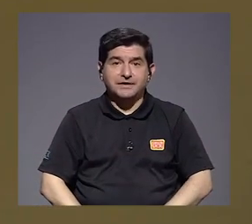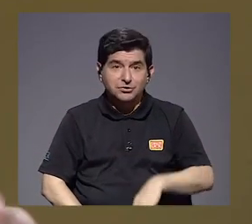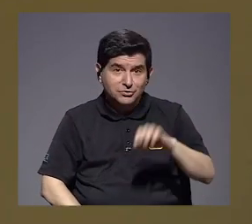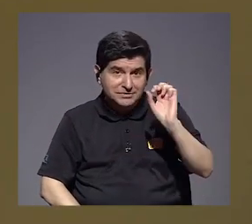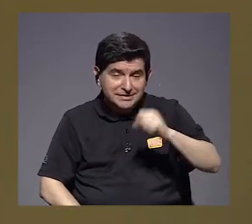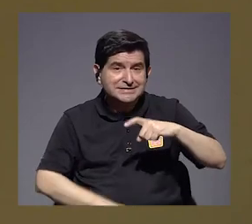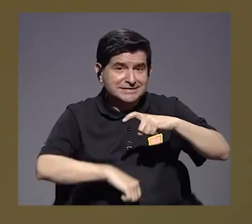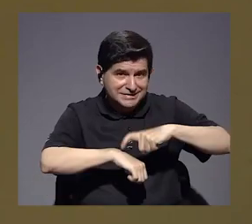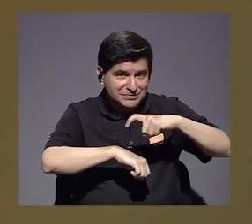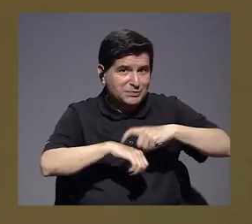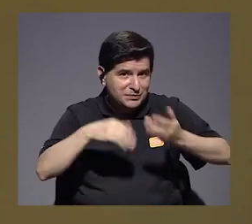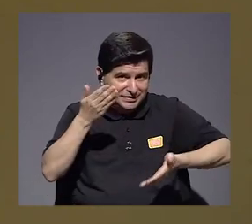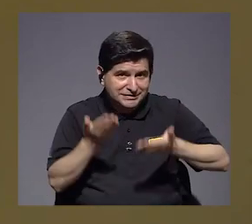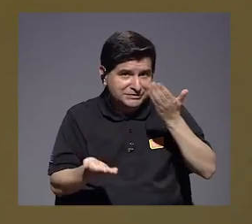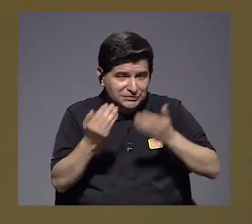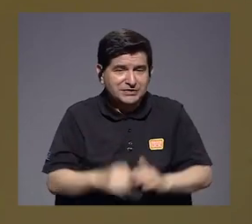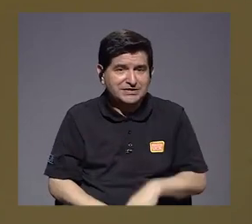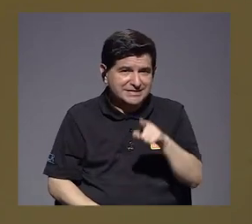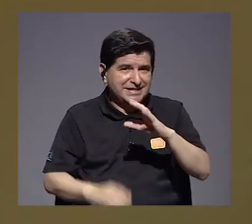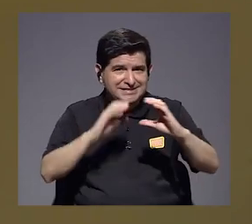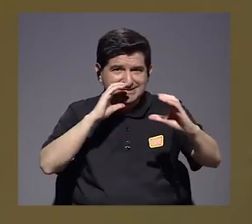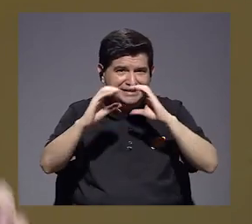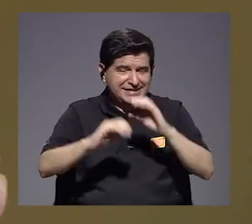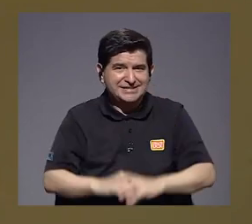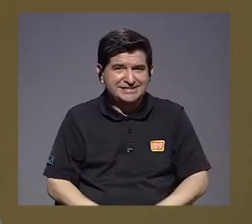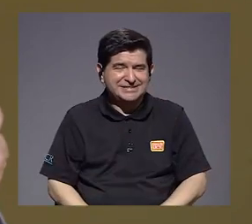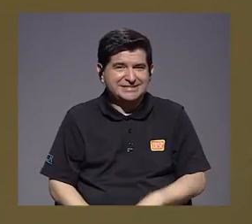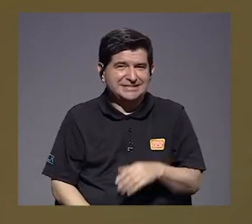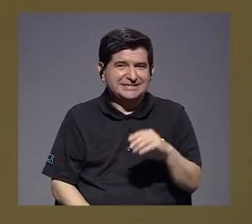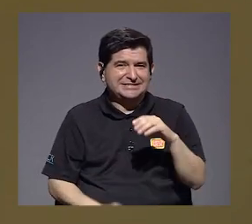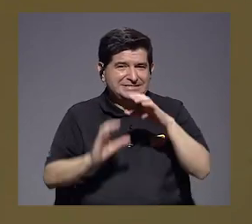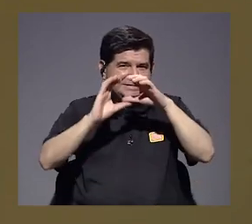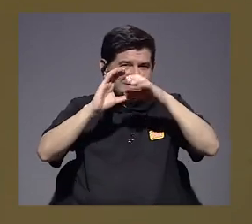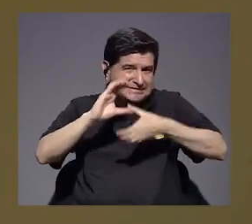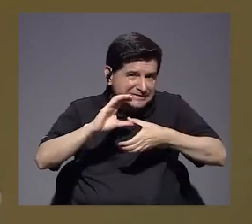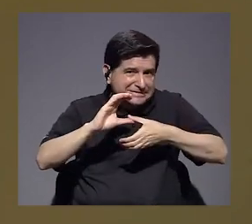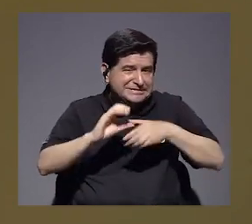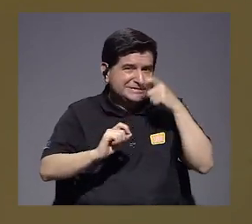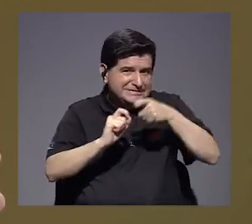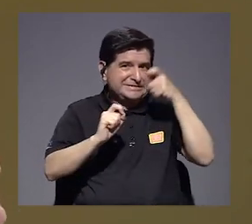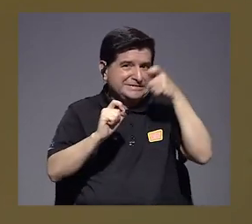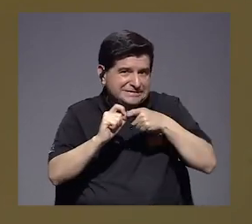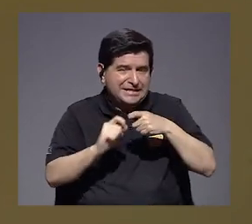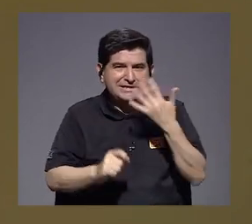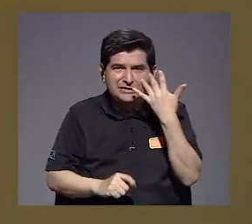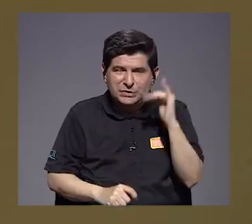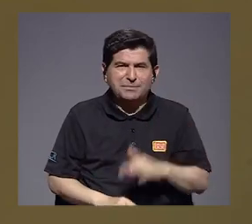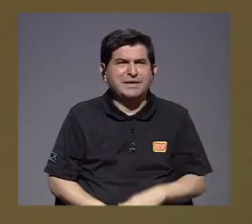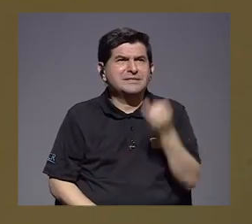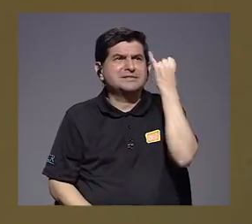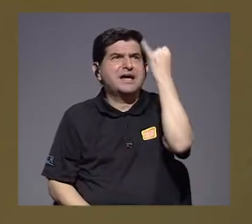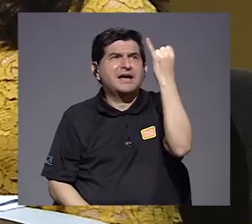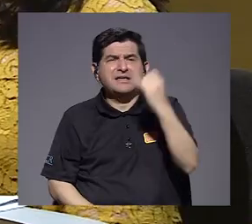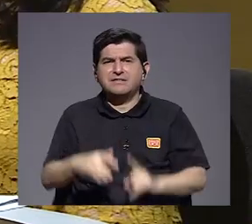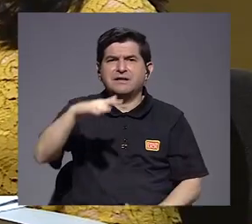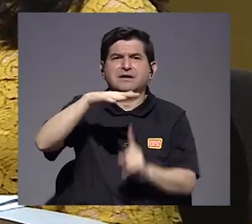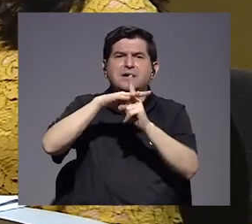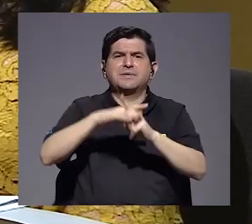hubo un momento en el que efectivamente esa comunicación fue deficitaria en ese específico porque pareció una ocurrencia de Hacienda.